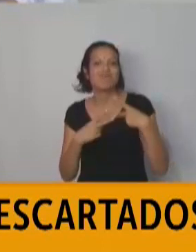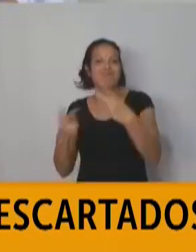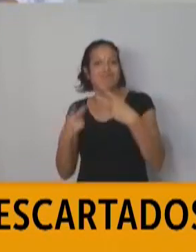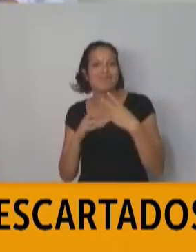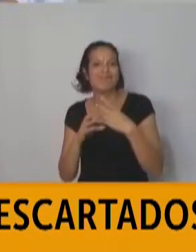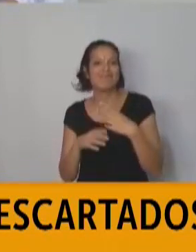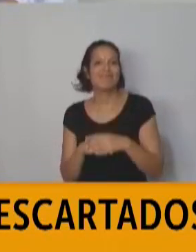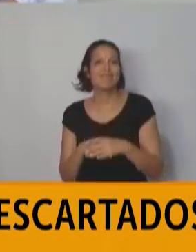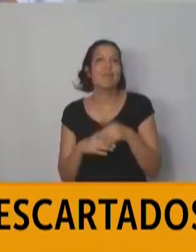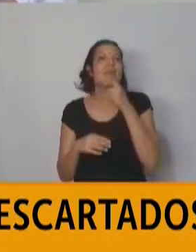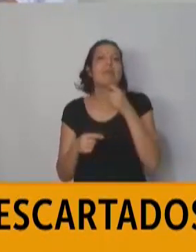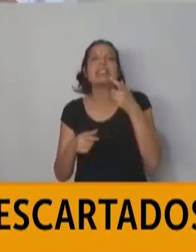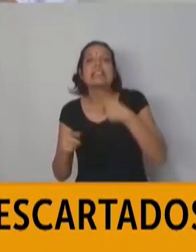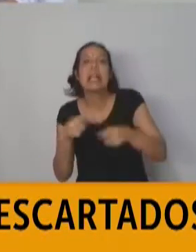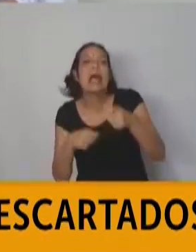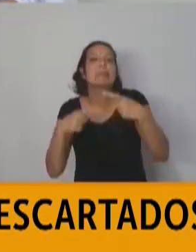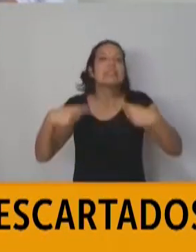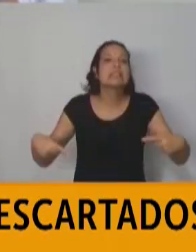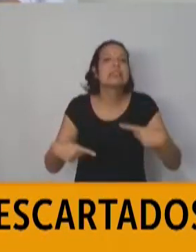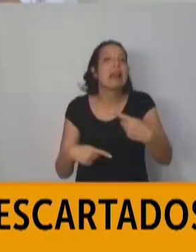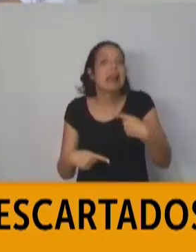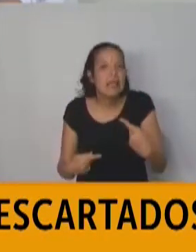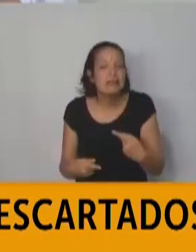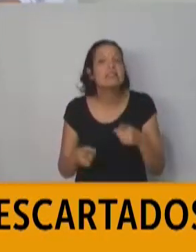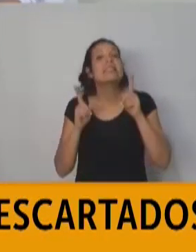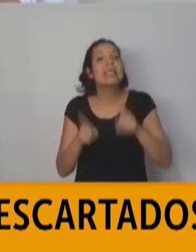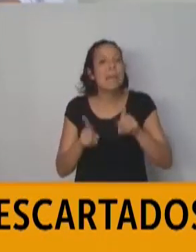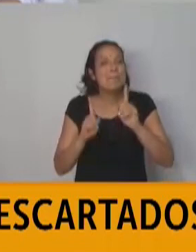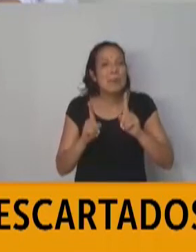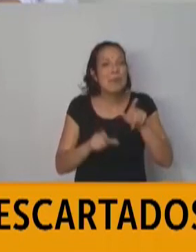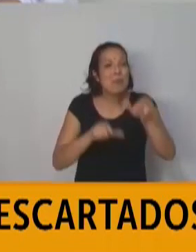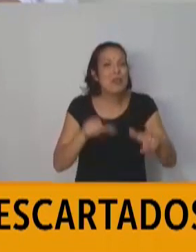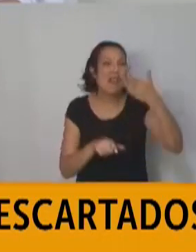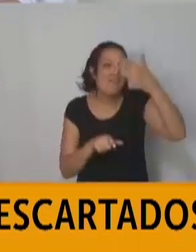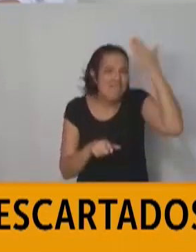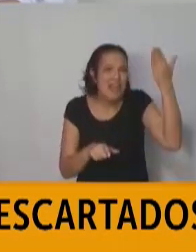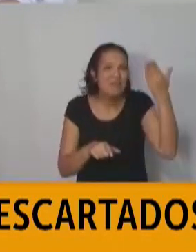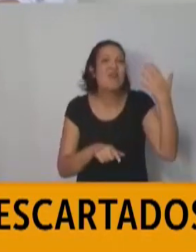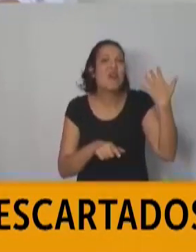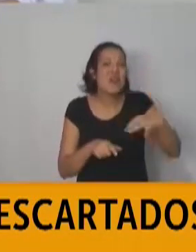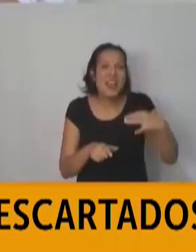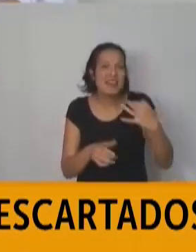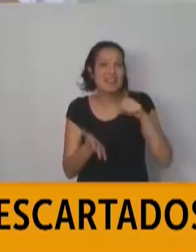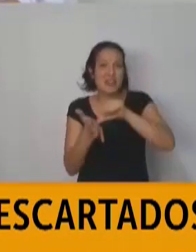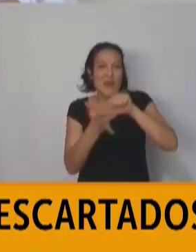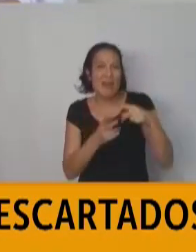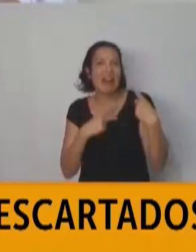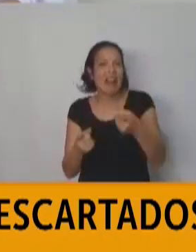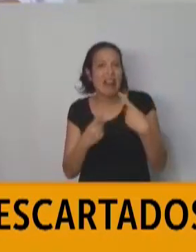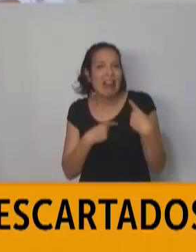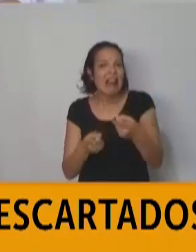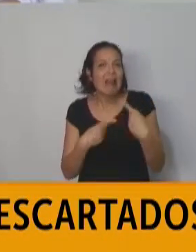necesidades? Y en el mismo sentido, con los enfermos que deben realizar traslados entre ciudad y ciudad por